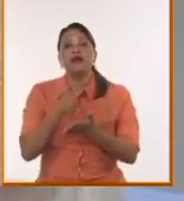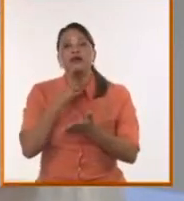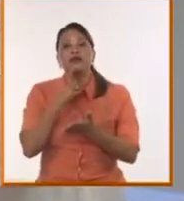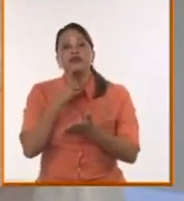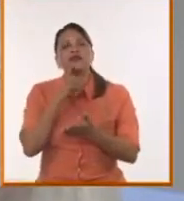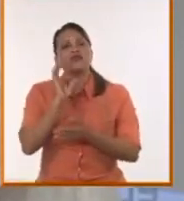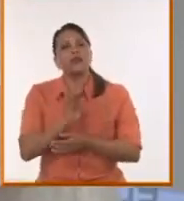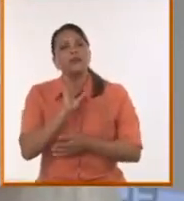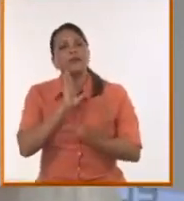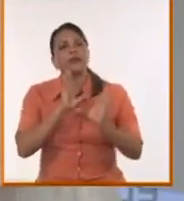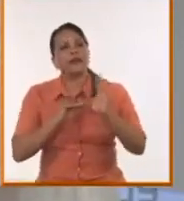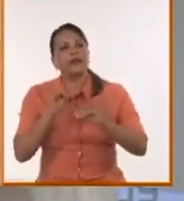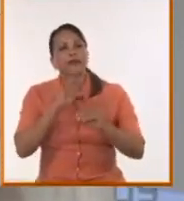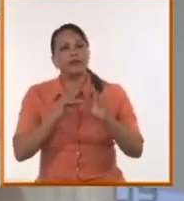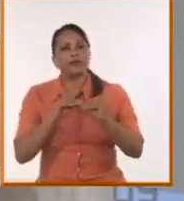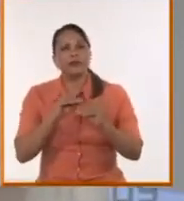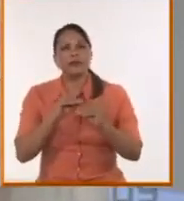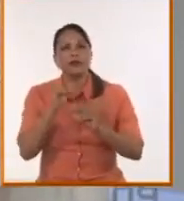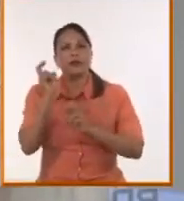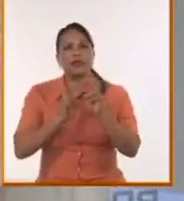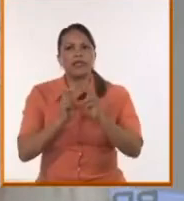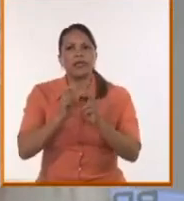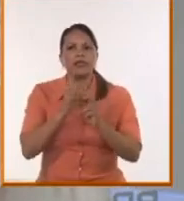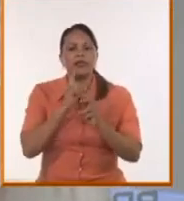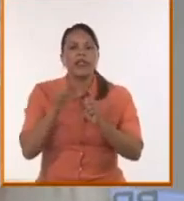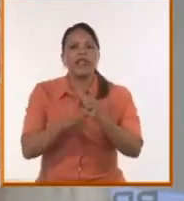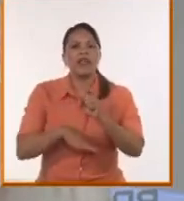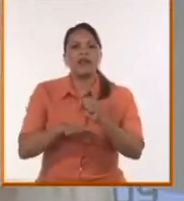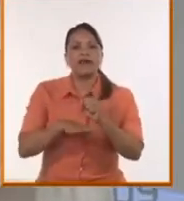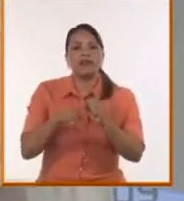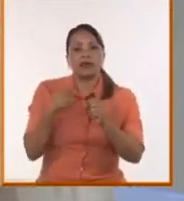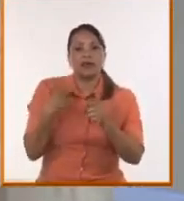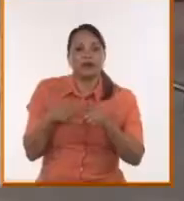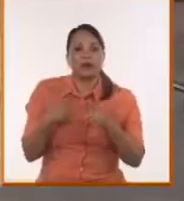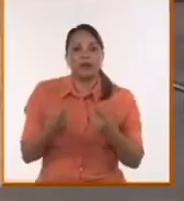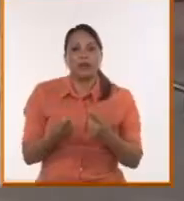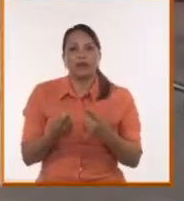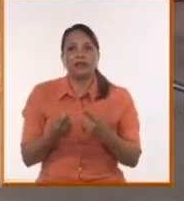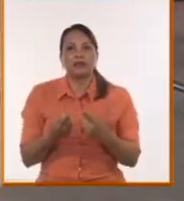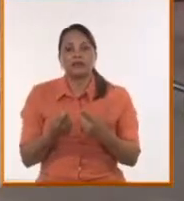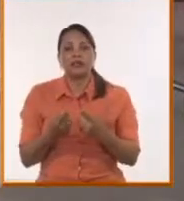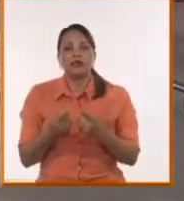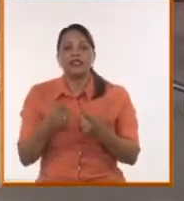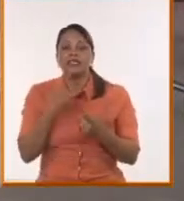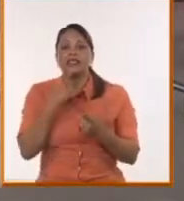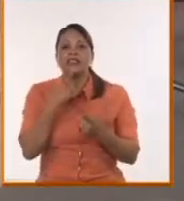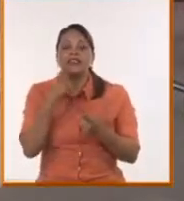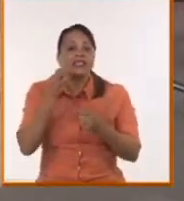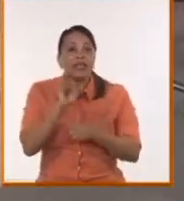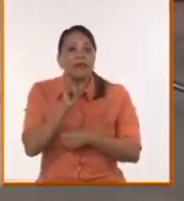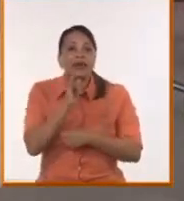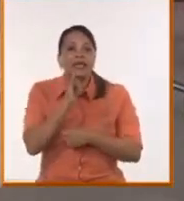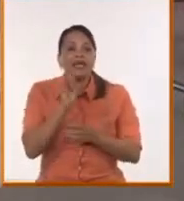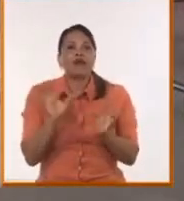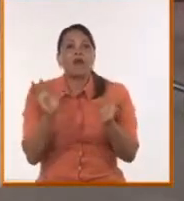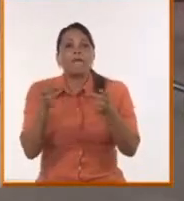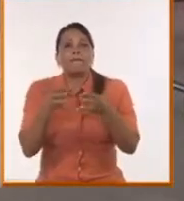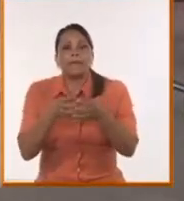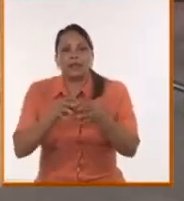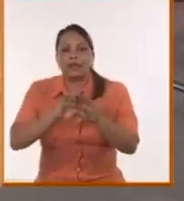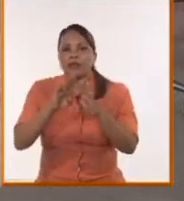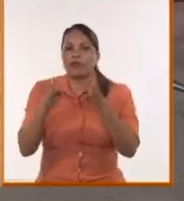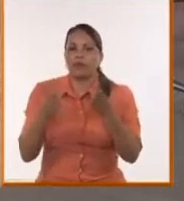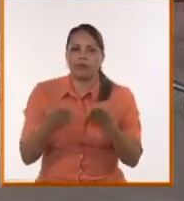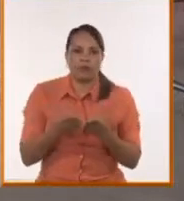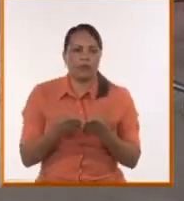converso con la gente o hacemos talleres, les digo, ley básica de la física. Ningún espacio se queda vacío. Espacio que nosotros lo dejamos.